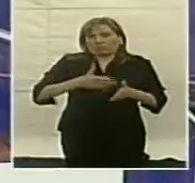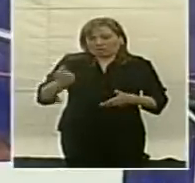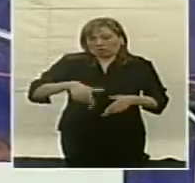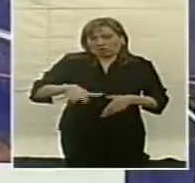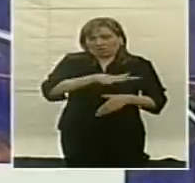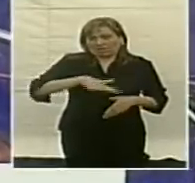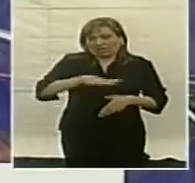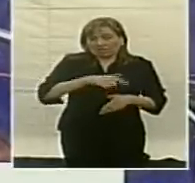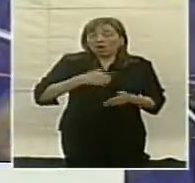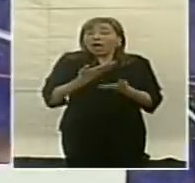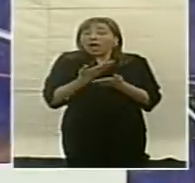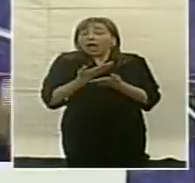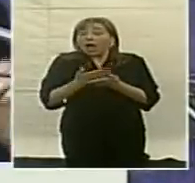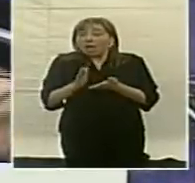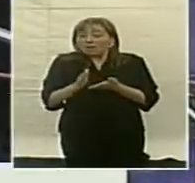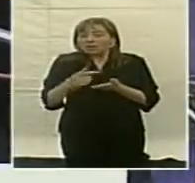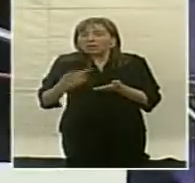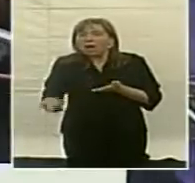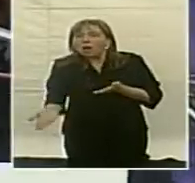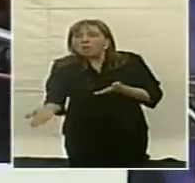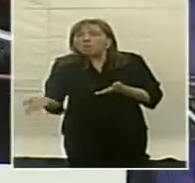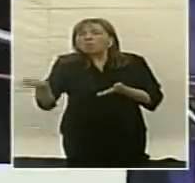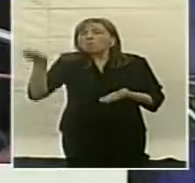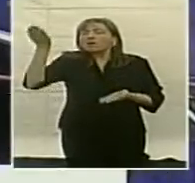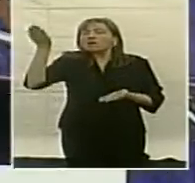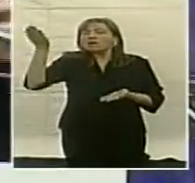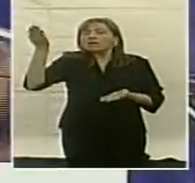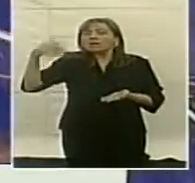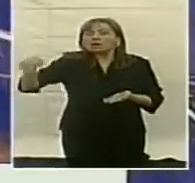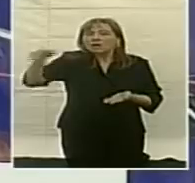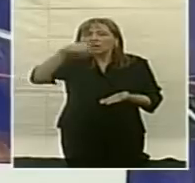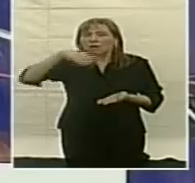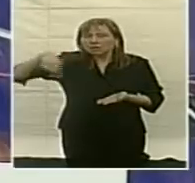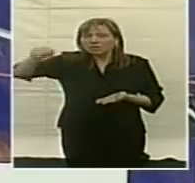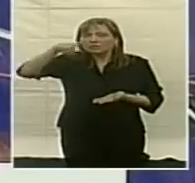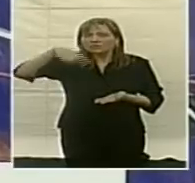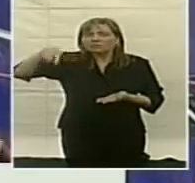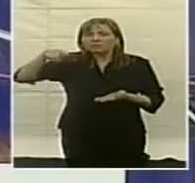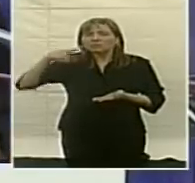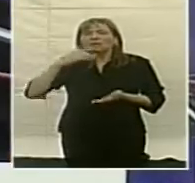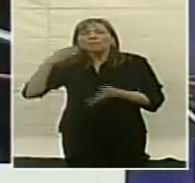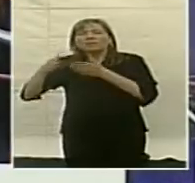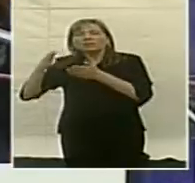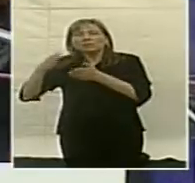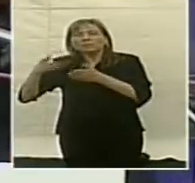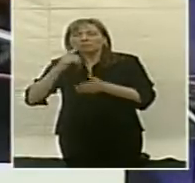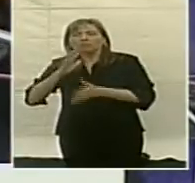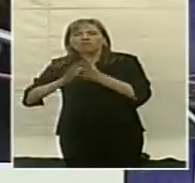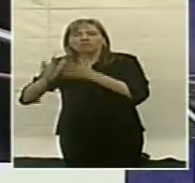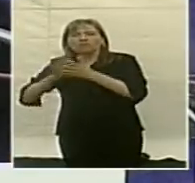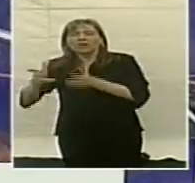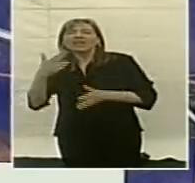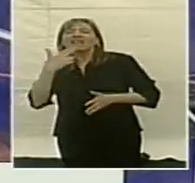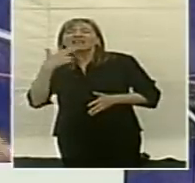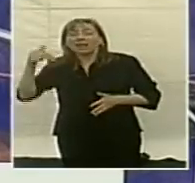además estamos aumentando la participación de la generación por